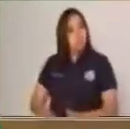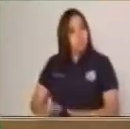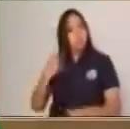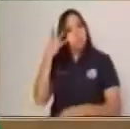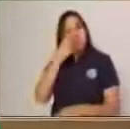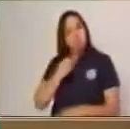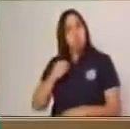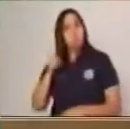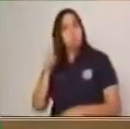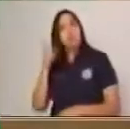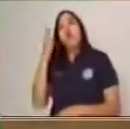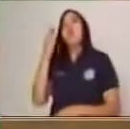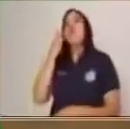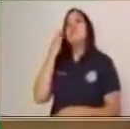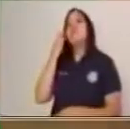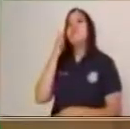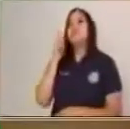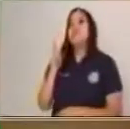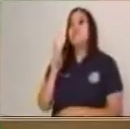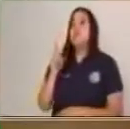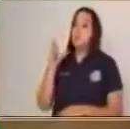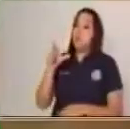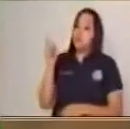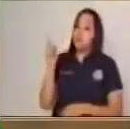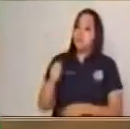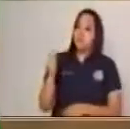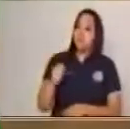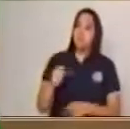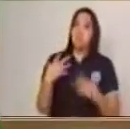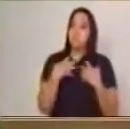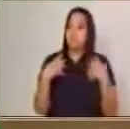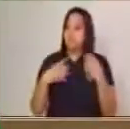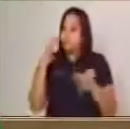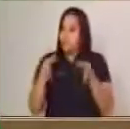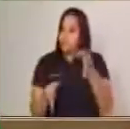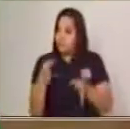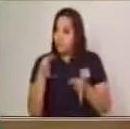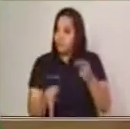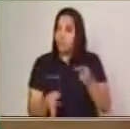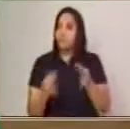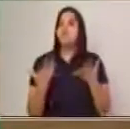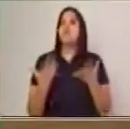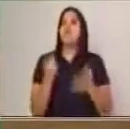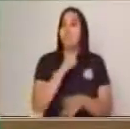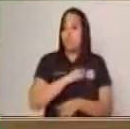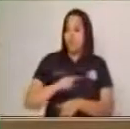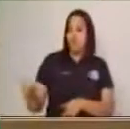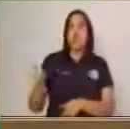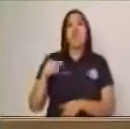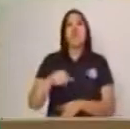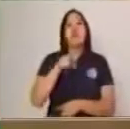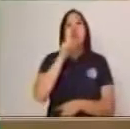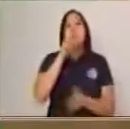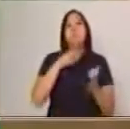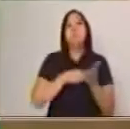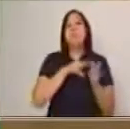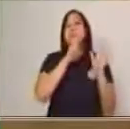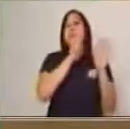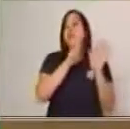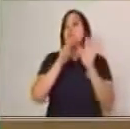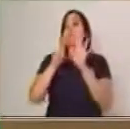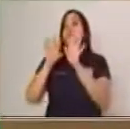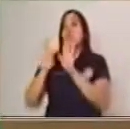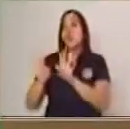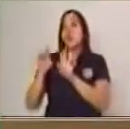Carlo Bonaparte, licenciado en ciencias jurídicas, fue nombrado en 1778